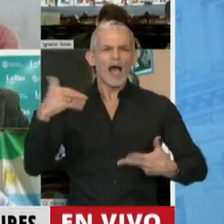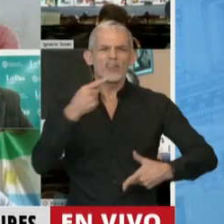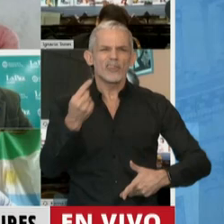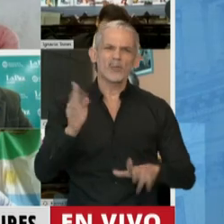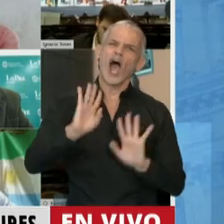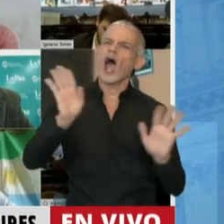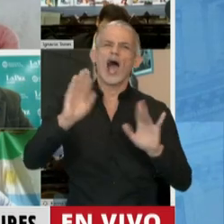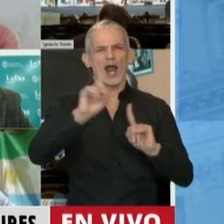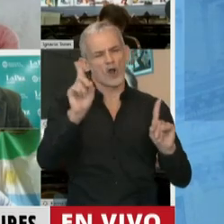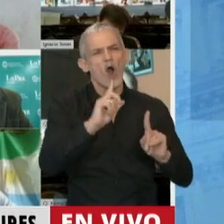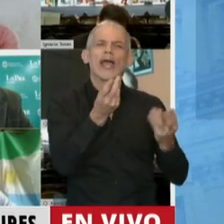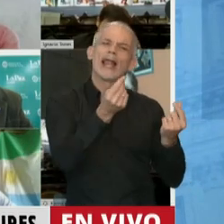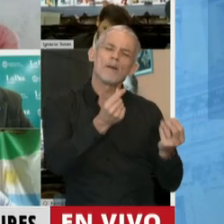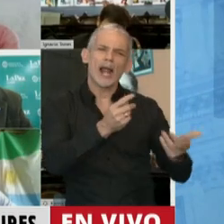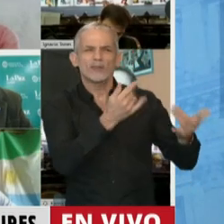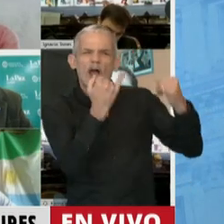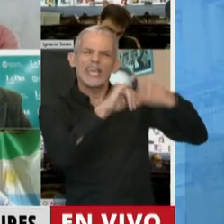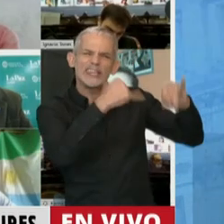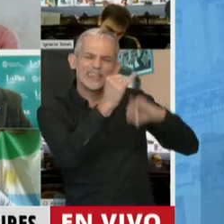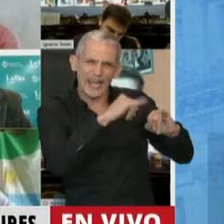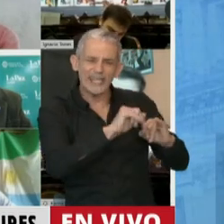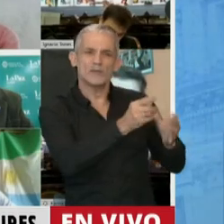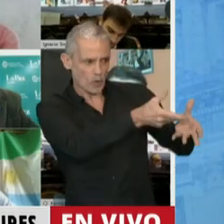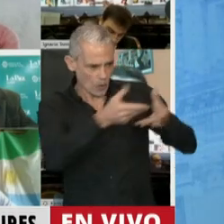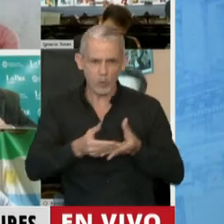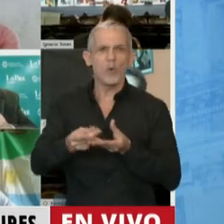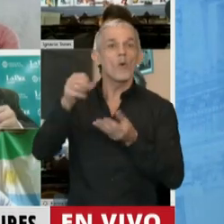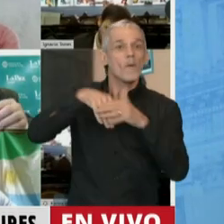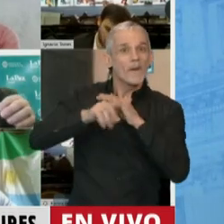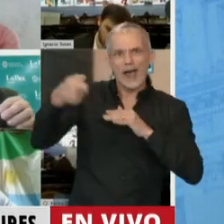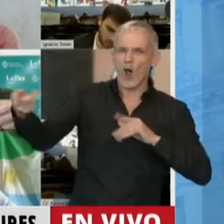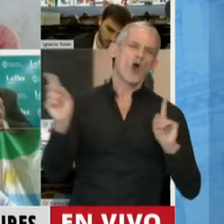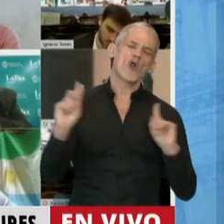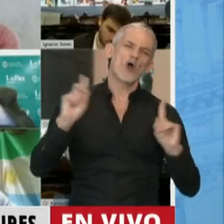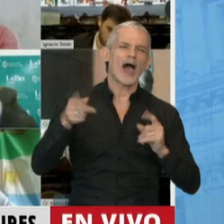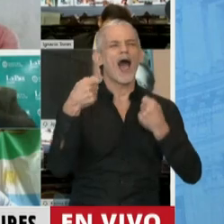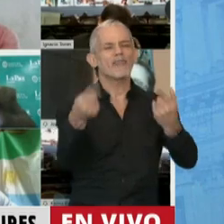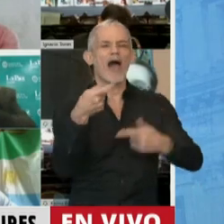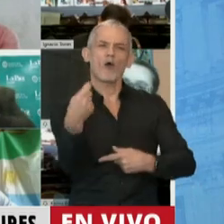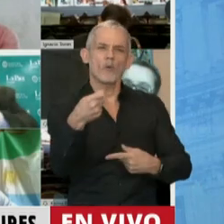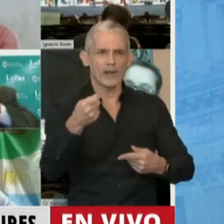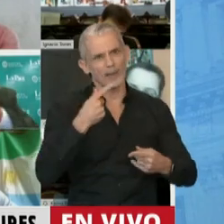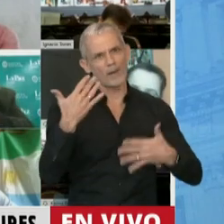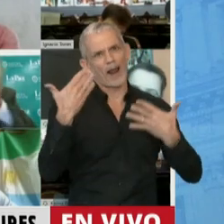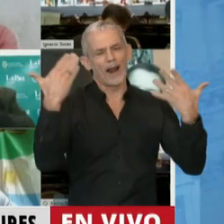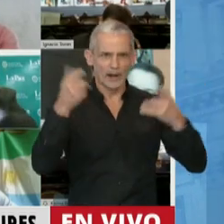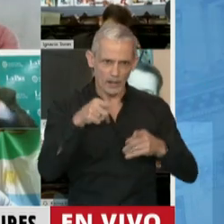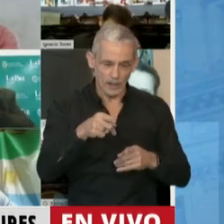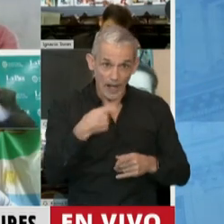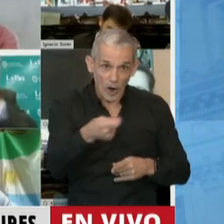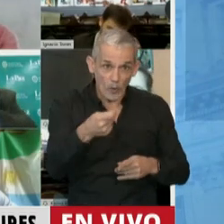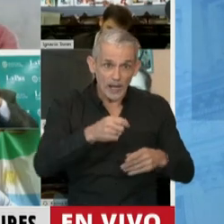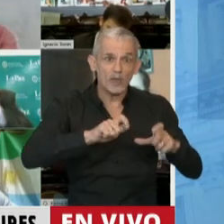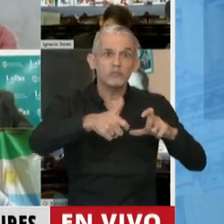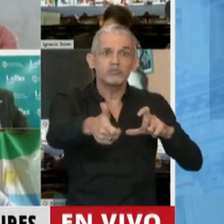se iban a utilizar los intereses de la LELIC no para dárselo a los bancos, sino para dárselo a los jubilados. Los jubilados tienen la